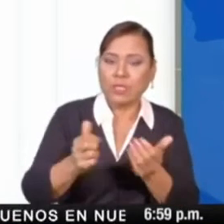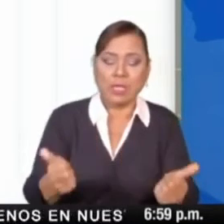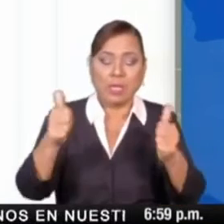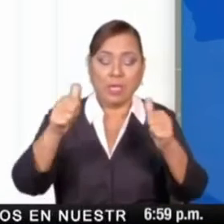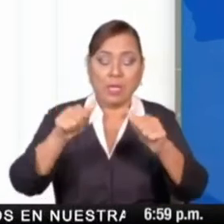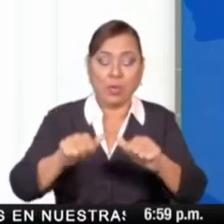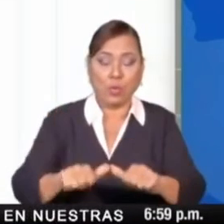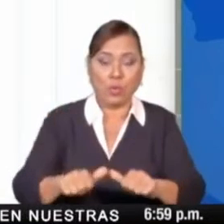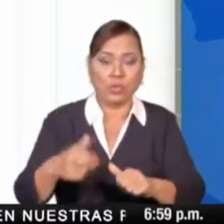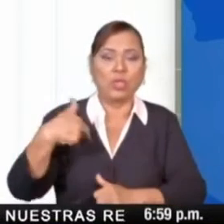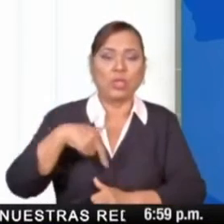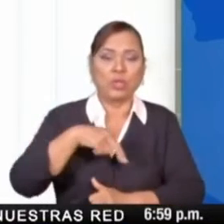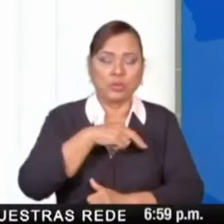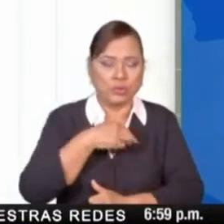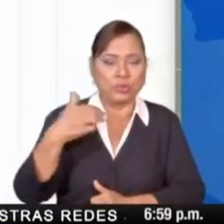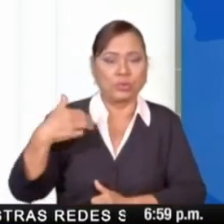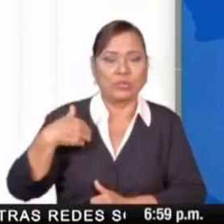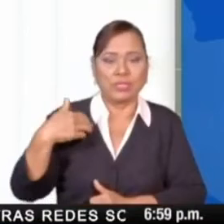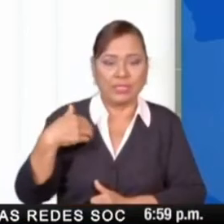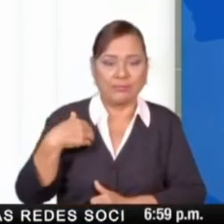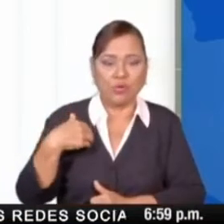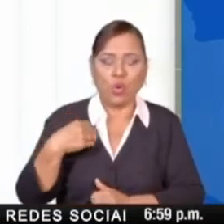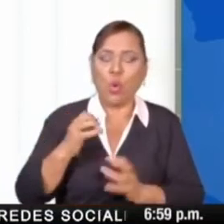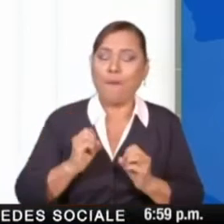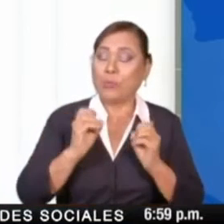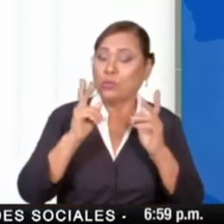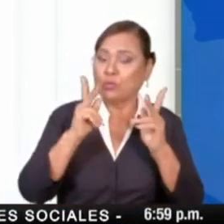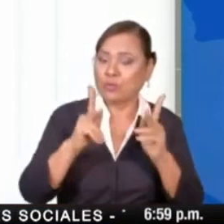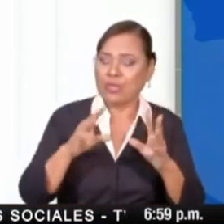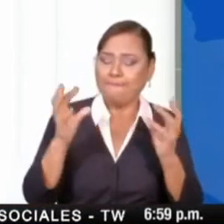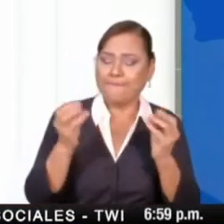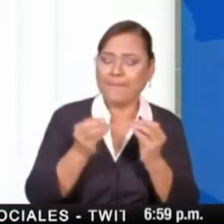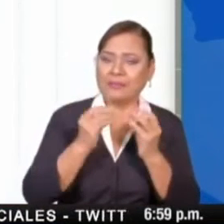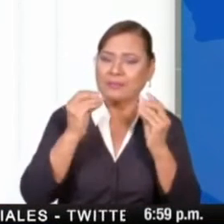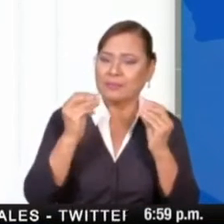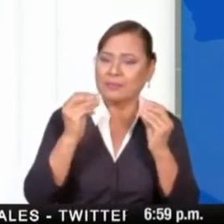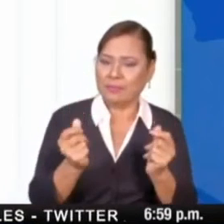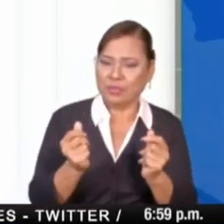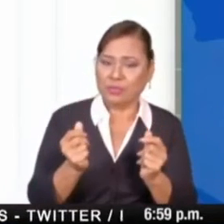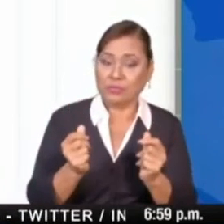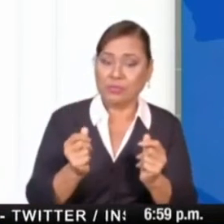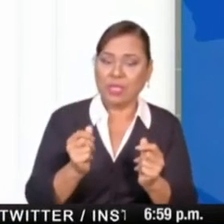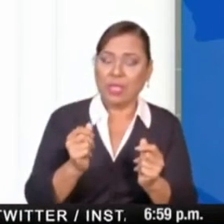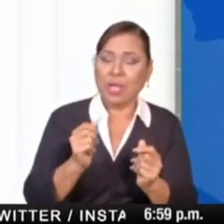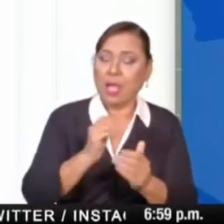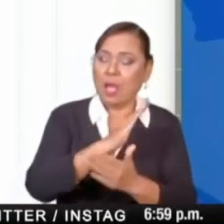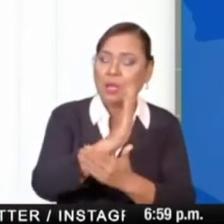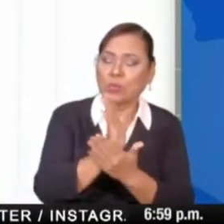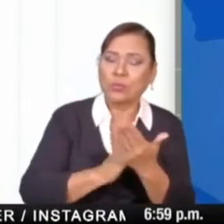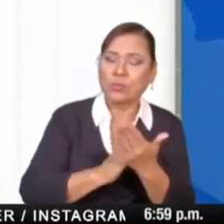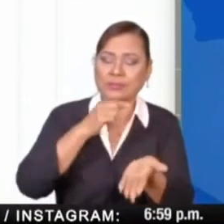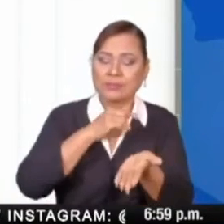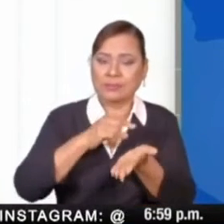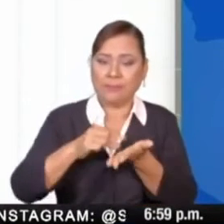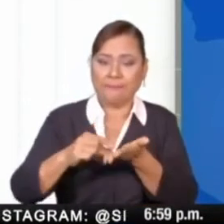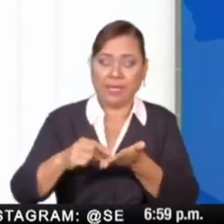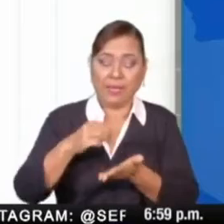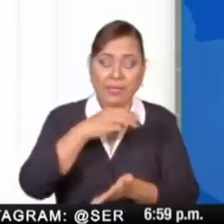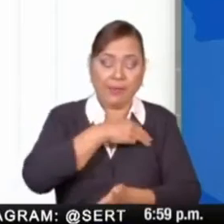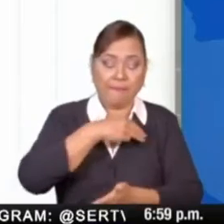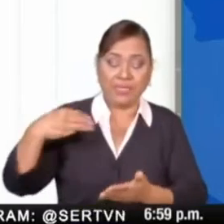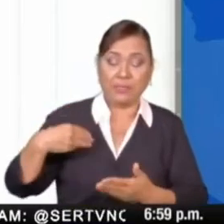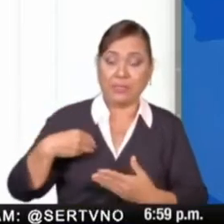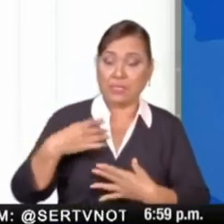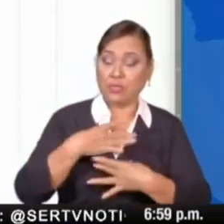una posición ventajosa. Desde hace varias semanas el Ministerio de Salud conformó una